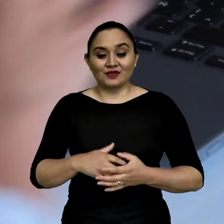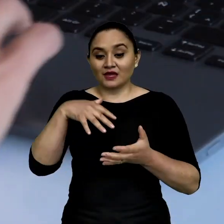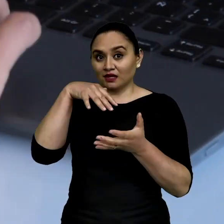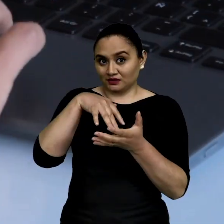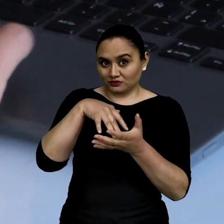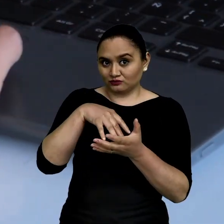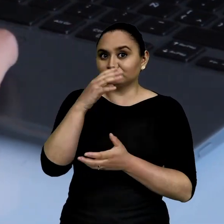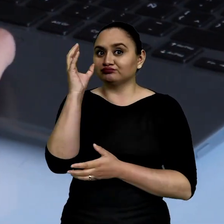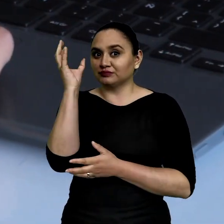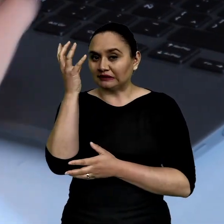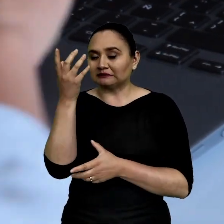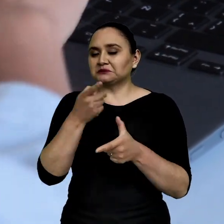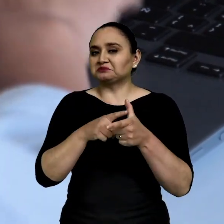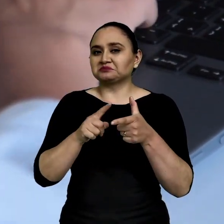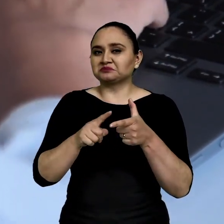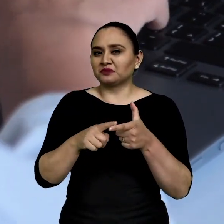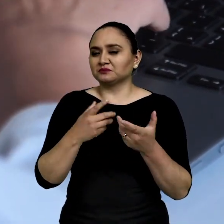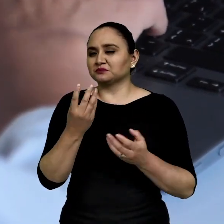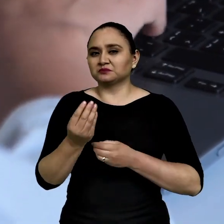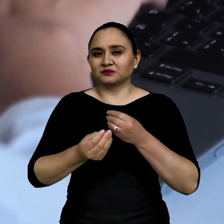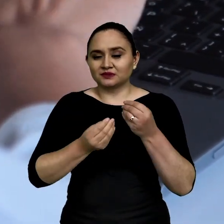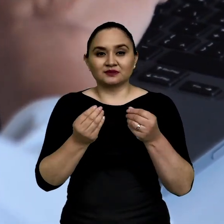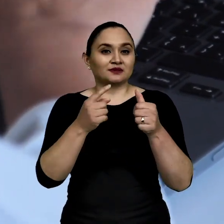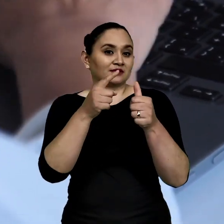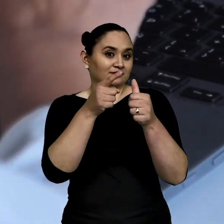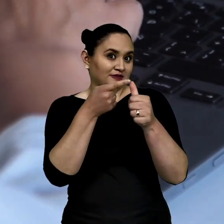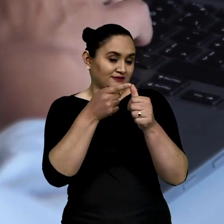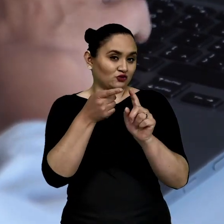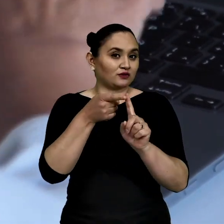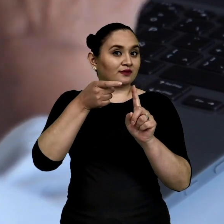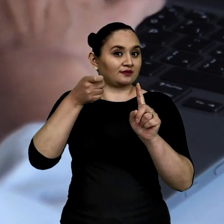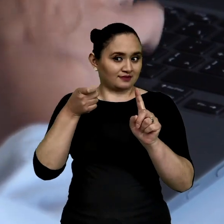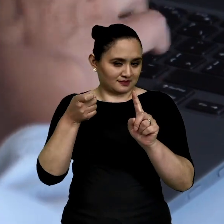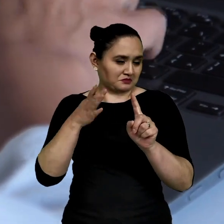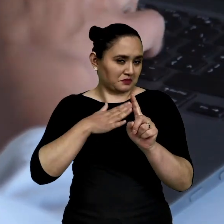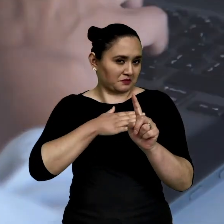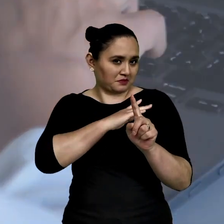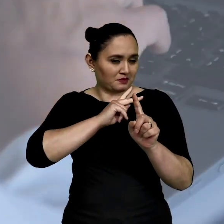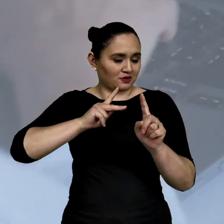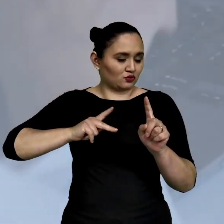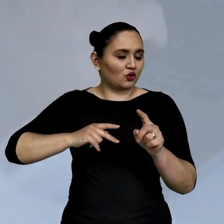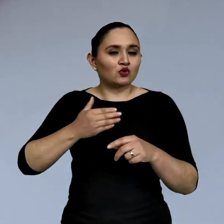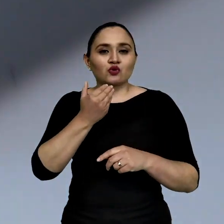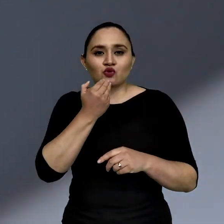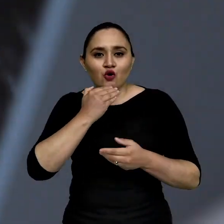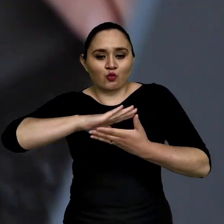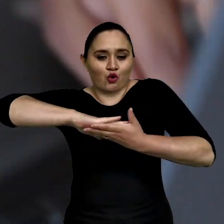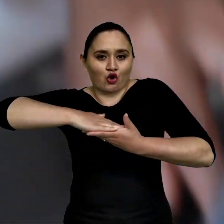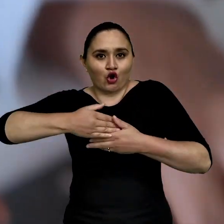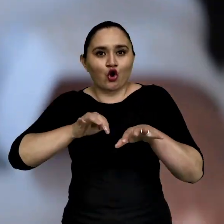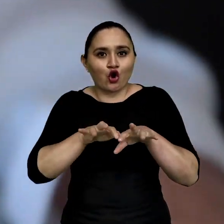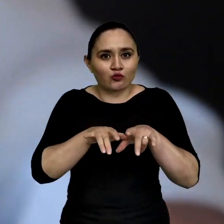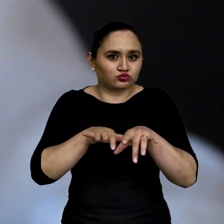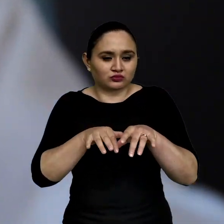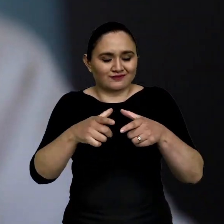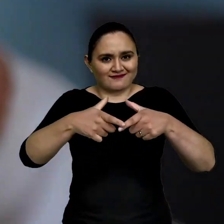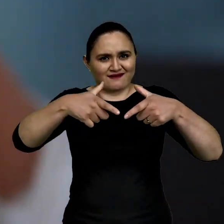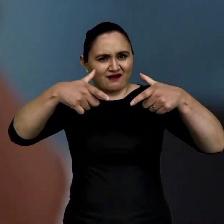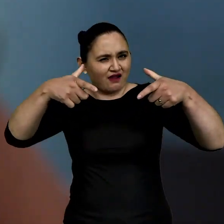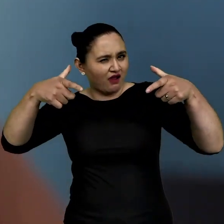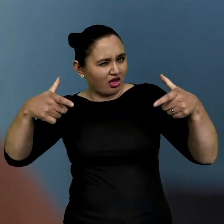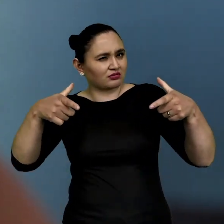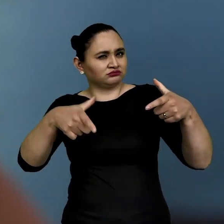El estudio del clima entonces lo hacemos primero, desde mi caso, con computadoras,